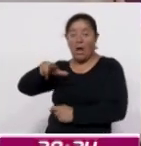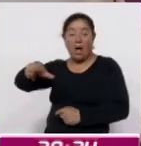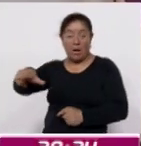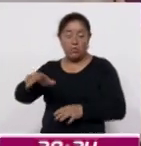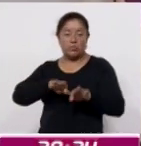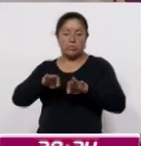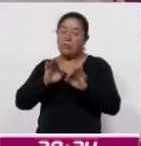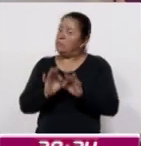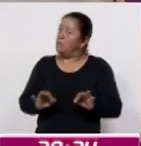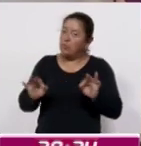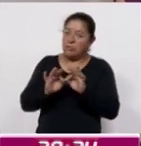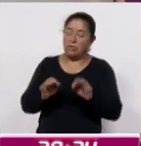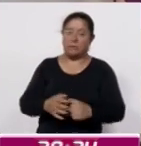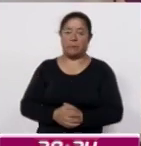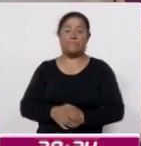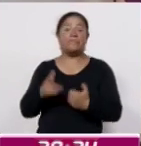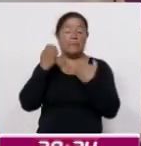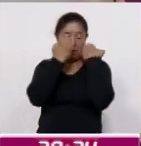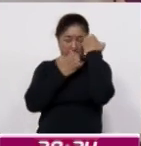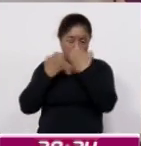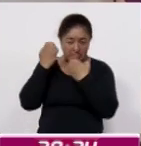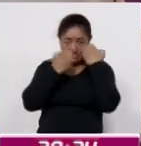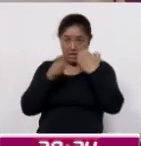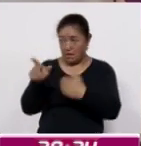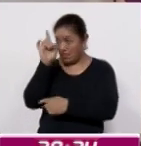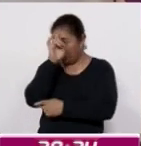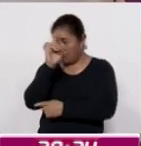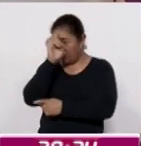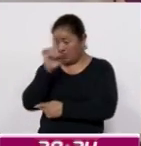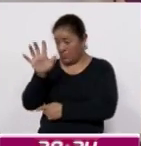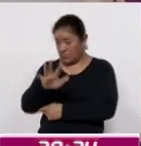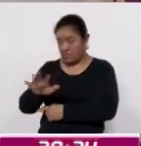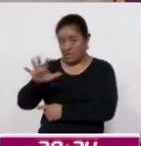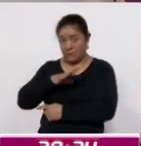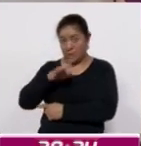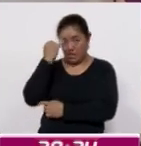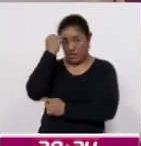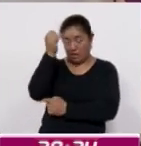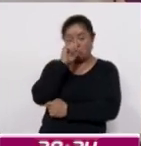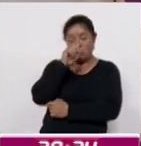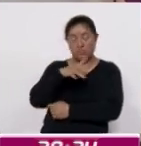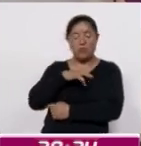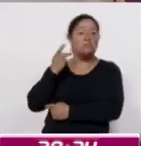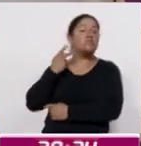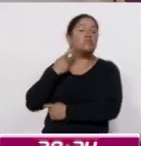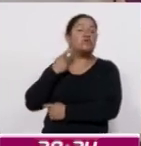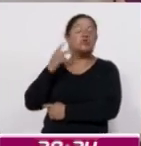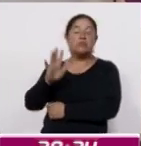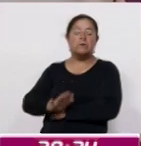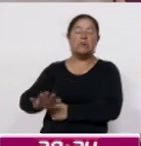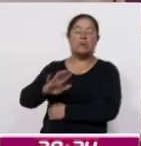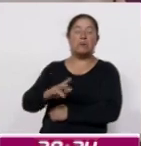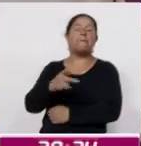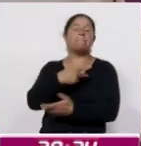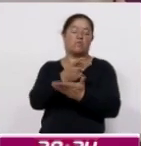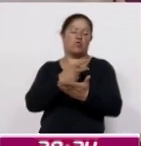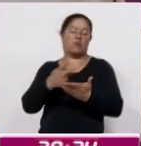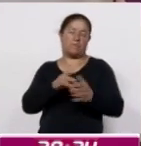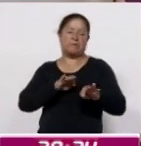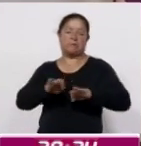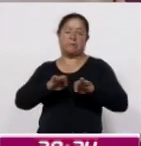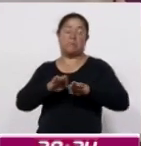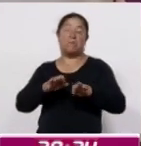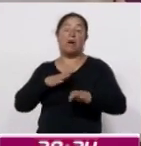importante y analizarán y asesorarán y así como crearemos políticas públicas, programas y acciones que